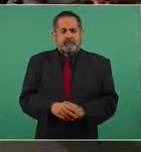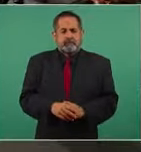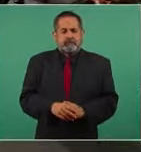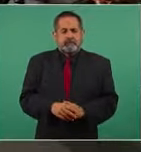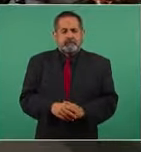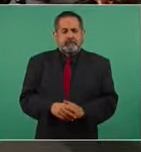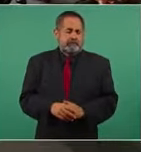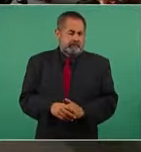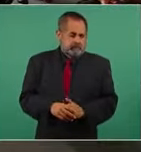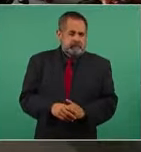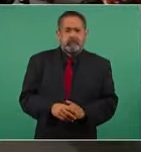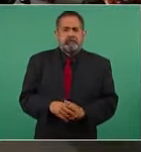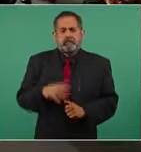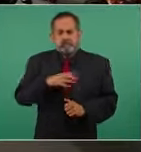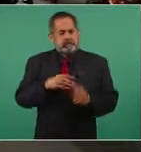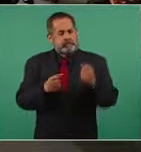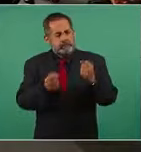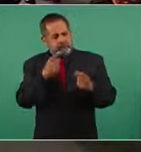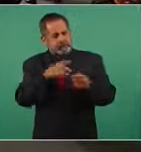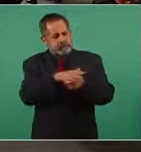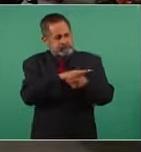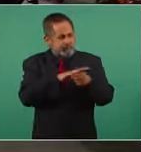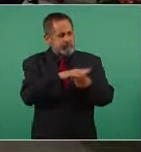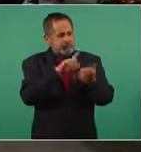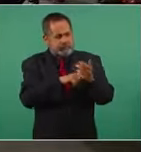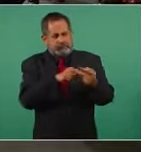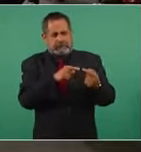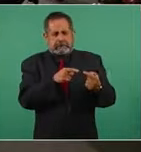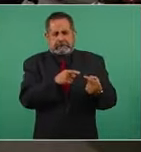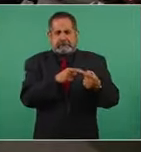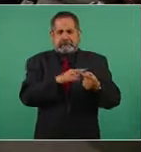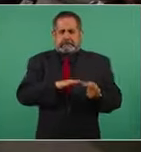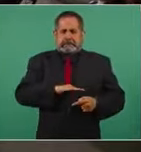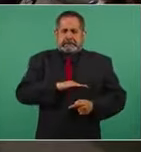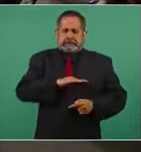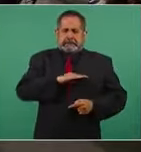Hay zonas con alguna tensión.